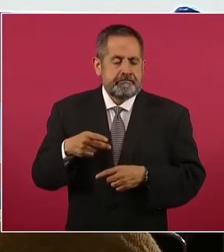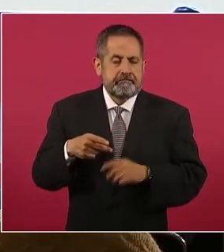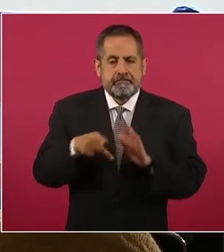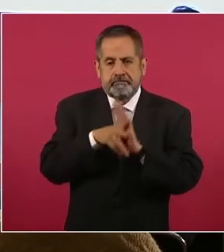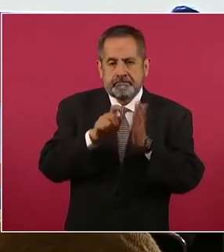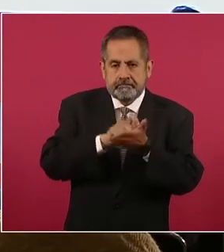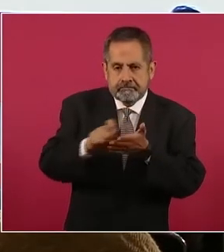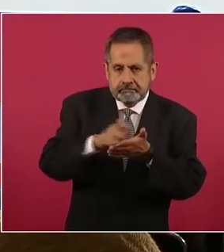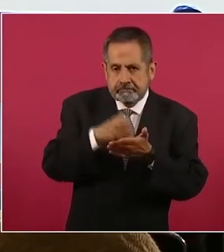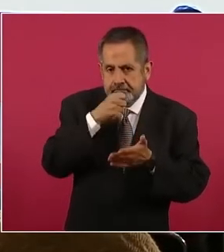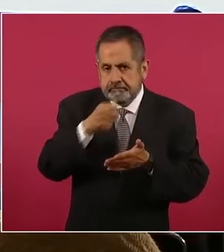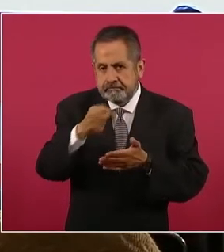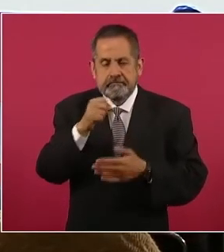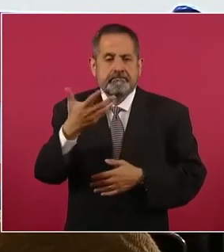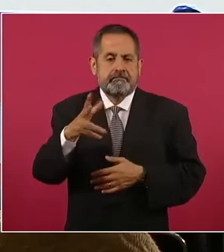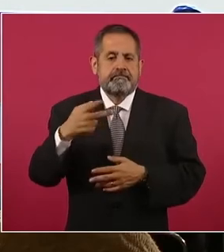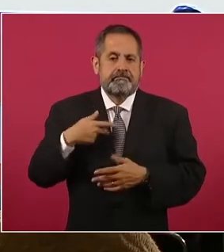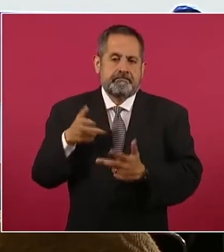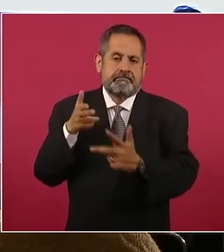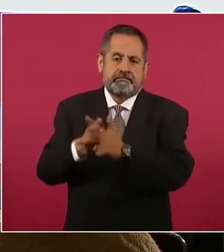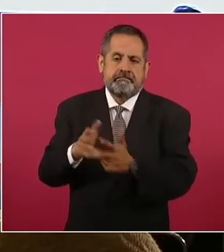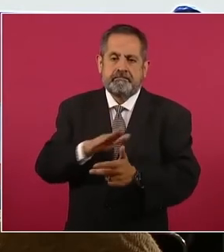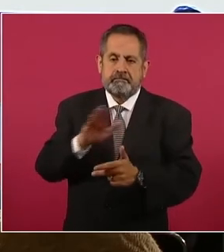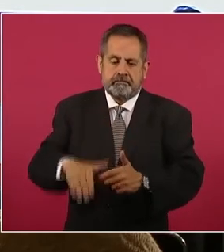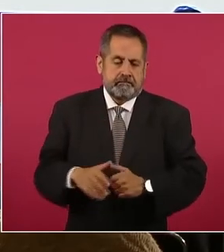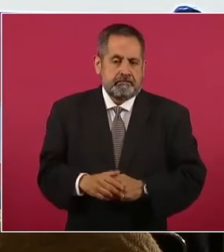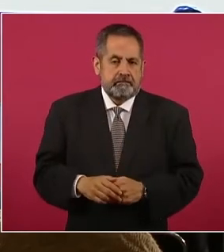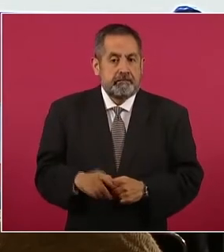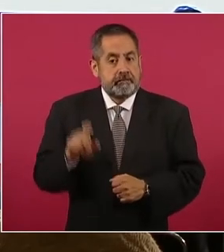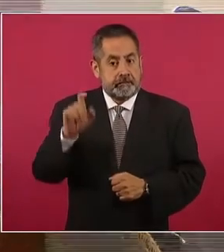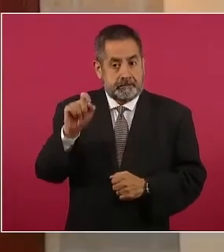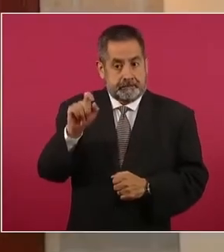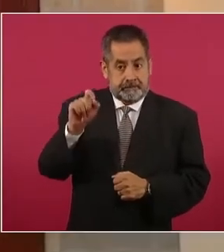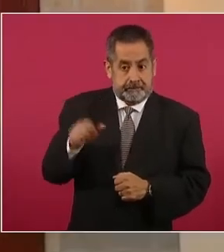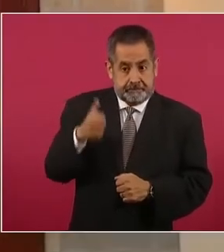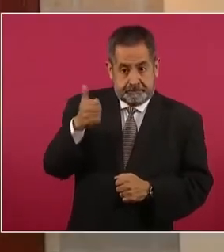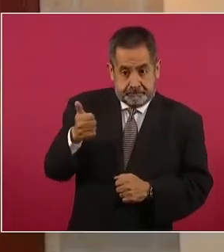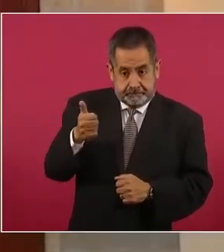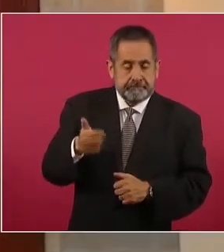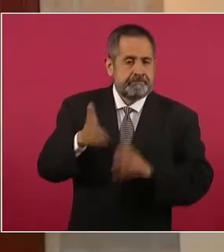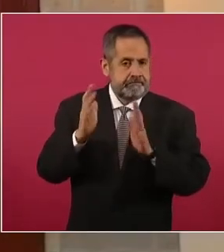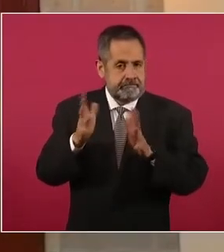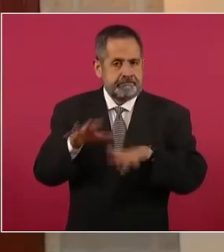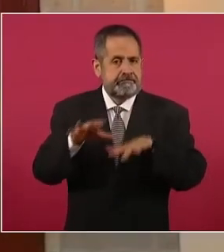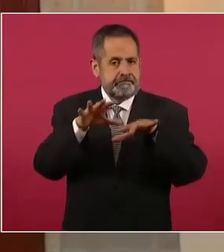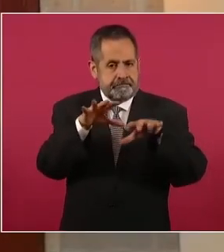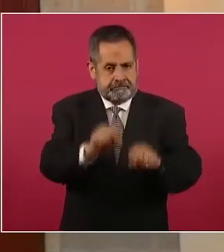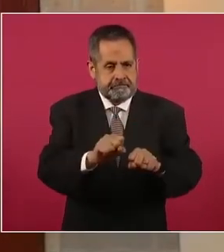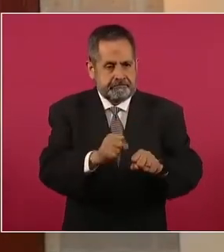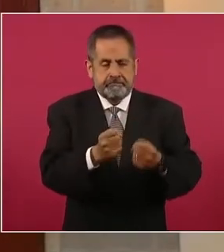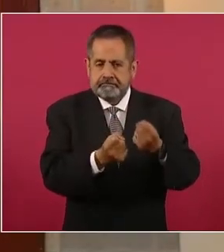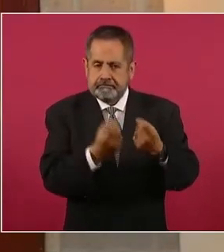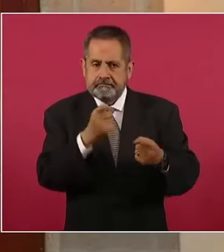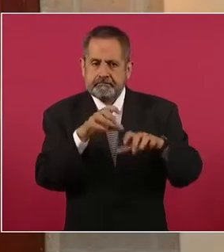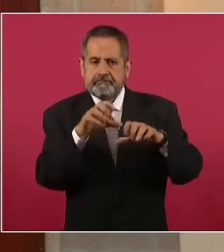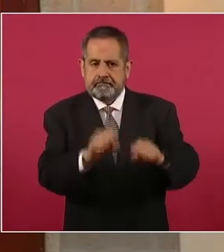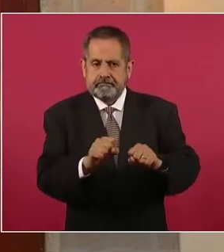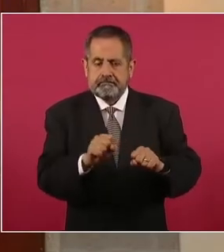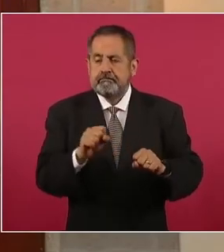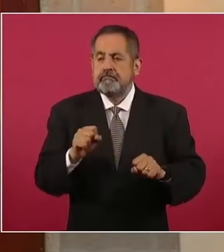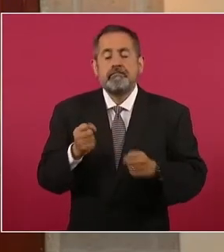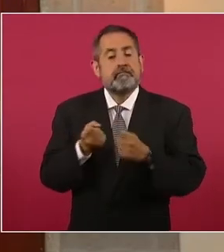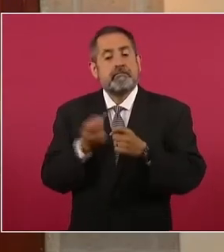de los cuales 26 casos hay detenidos y algunos de estos hay órdenes de